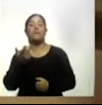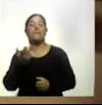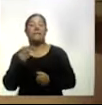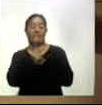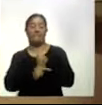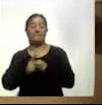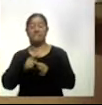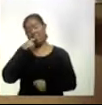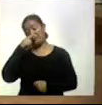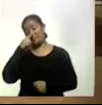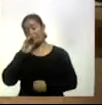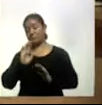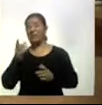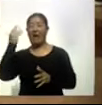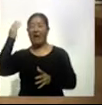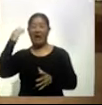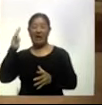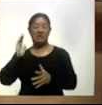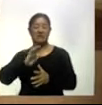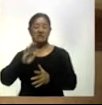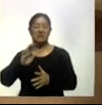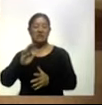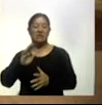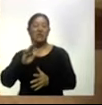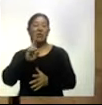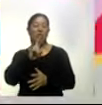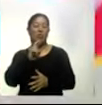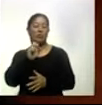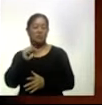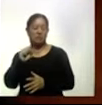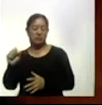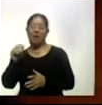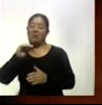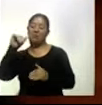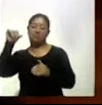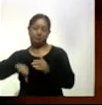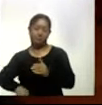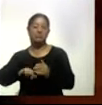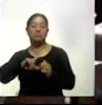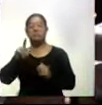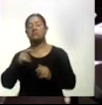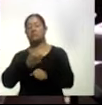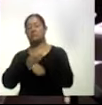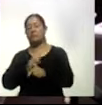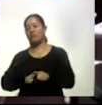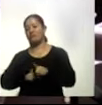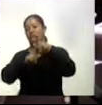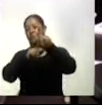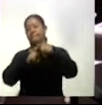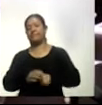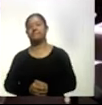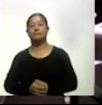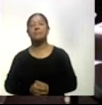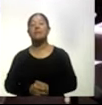reconstruido después del caos que siguió la caída de la Unión Soviética la autoridad electoral de Venezuela anunció el